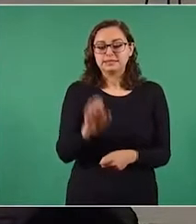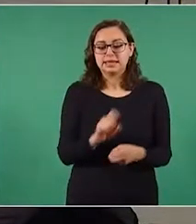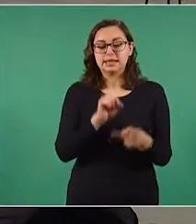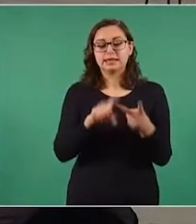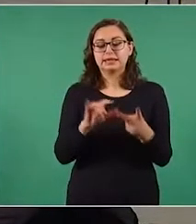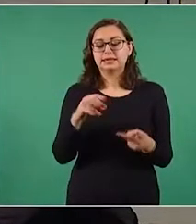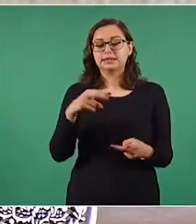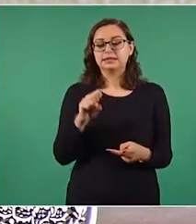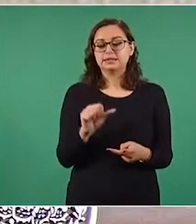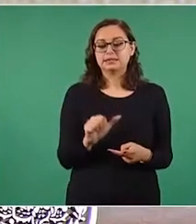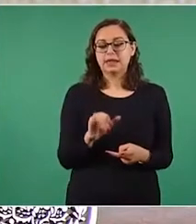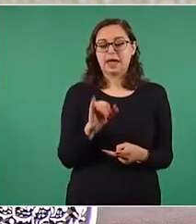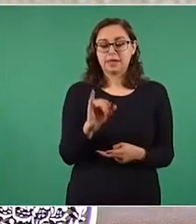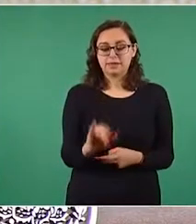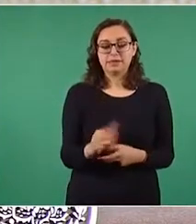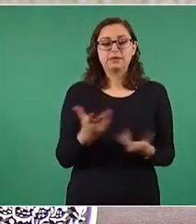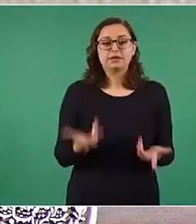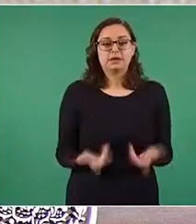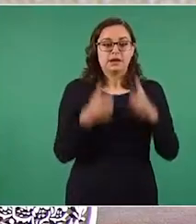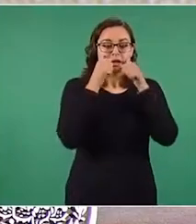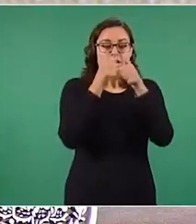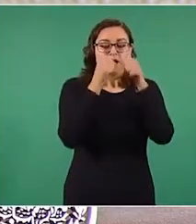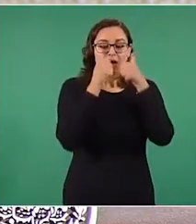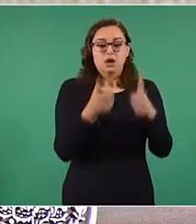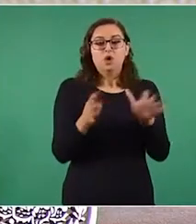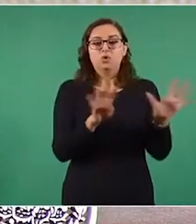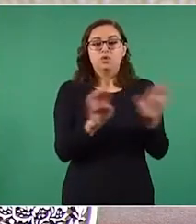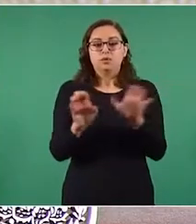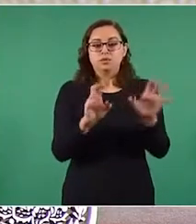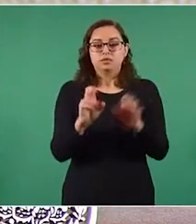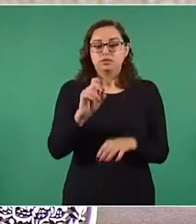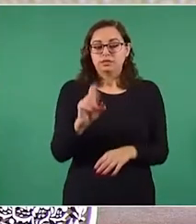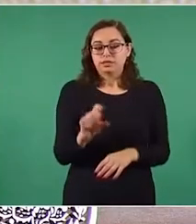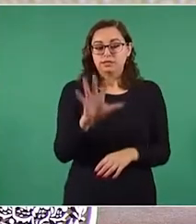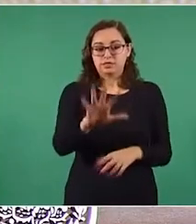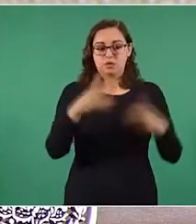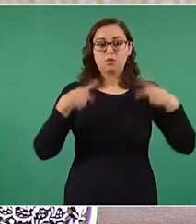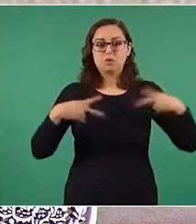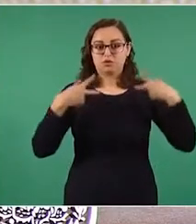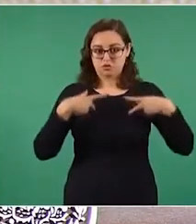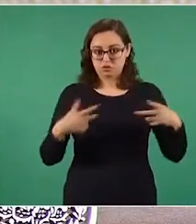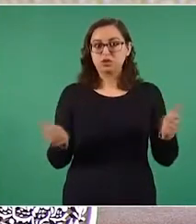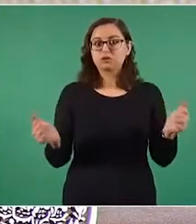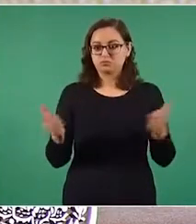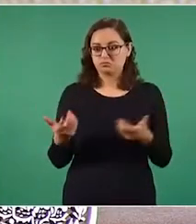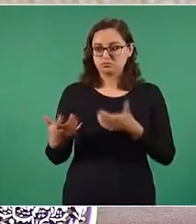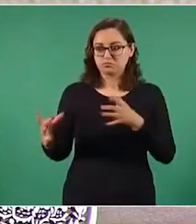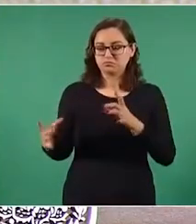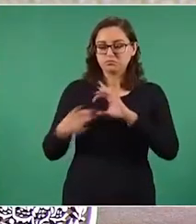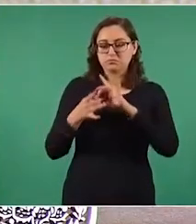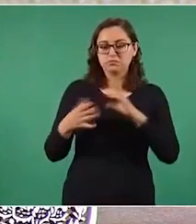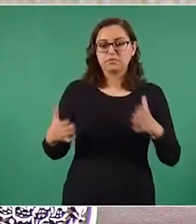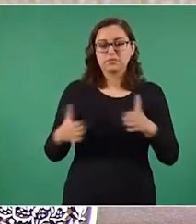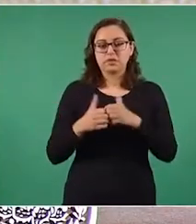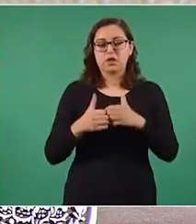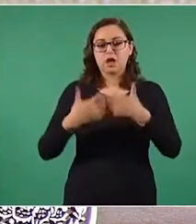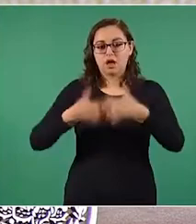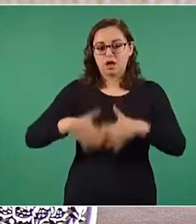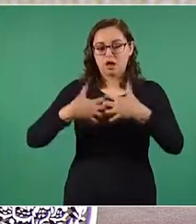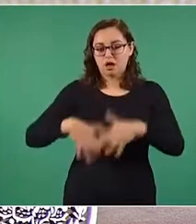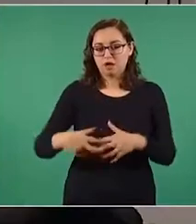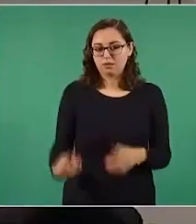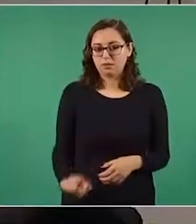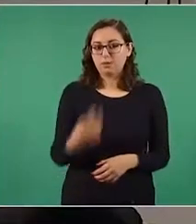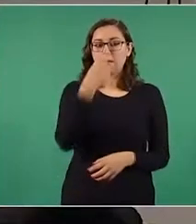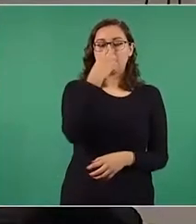atendiendo a la pandemia a 935 pacientes. Por su parte, se distribuyeron 494